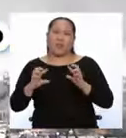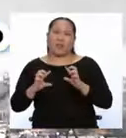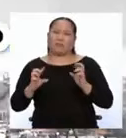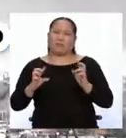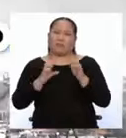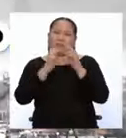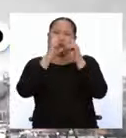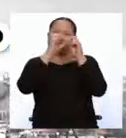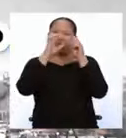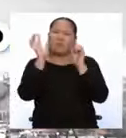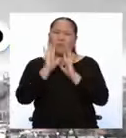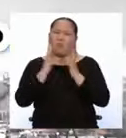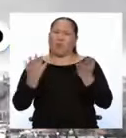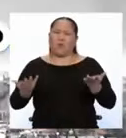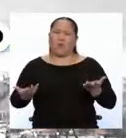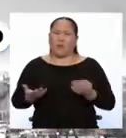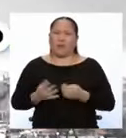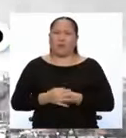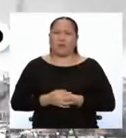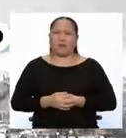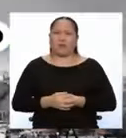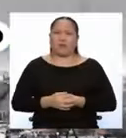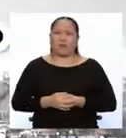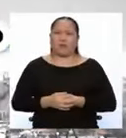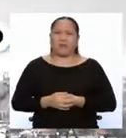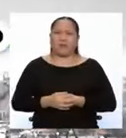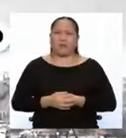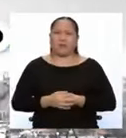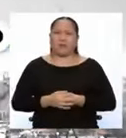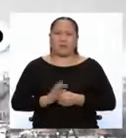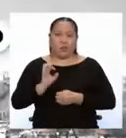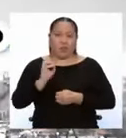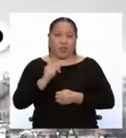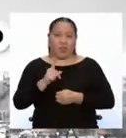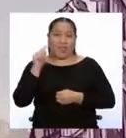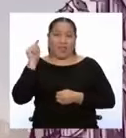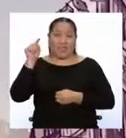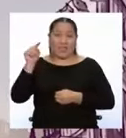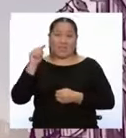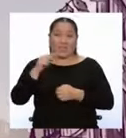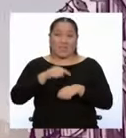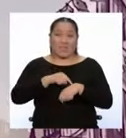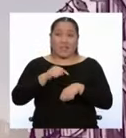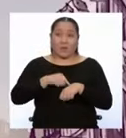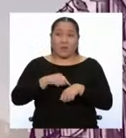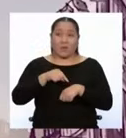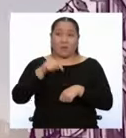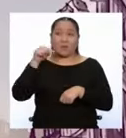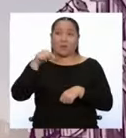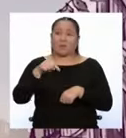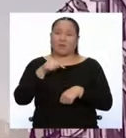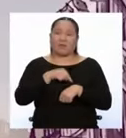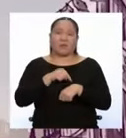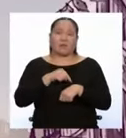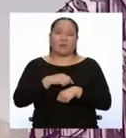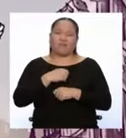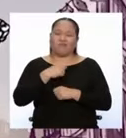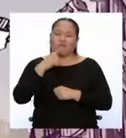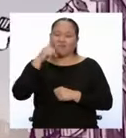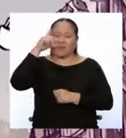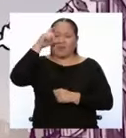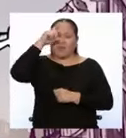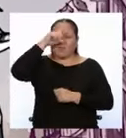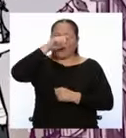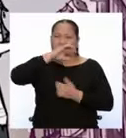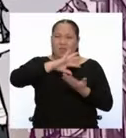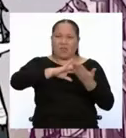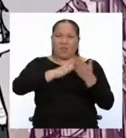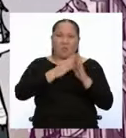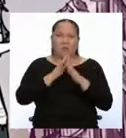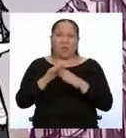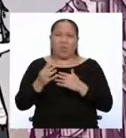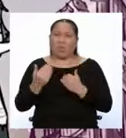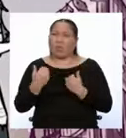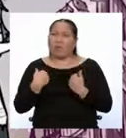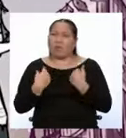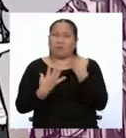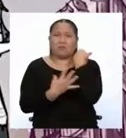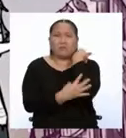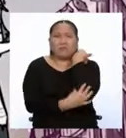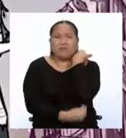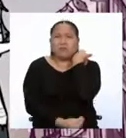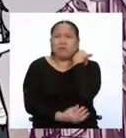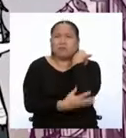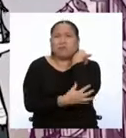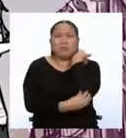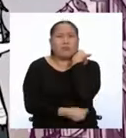Eiffel que no existía en ese entonces. Bueno, resulta que esta fue una época muy dura para el pueblo, donde no tenían ni para